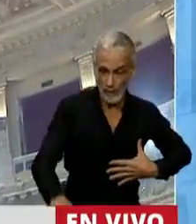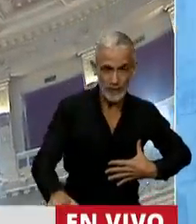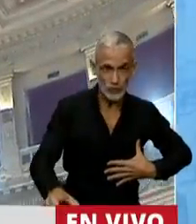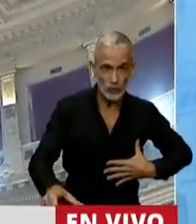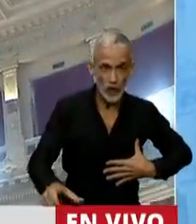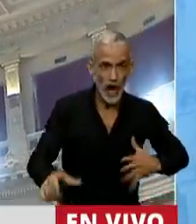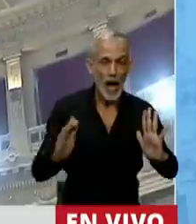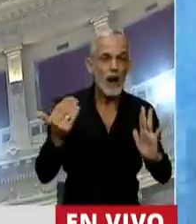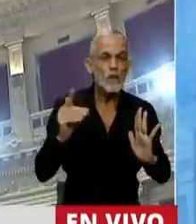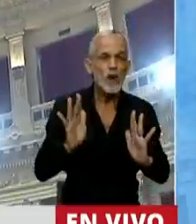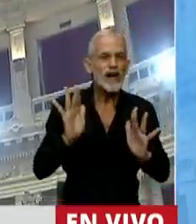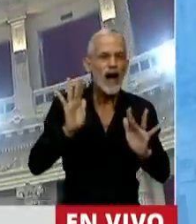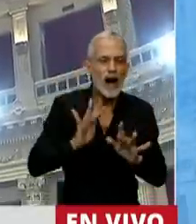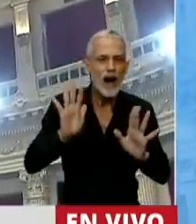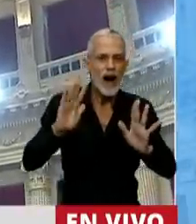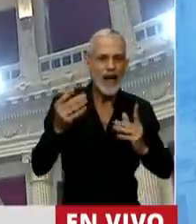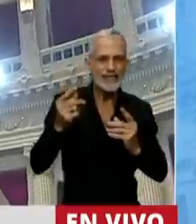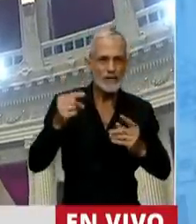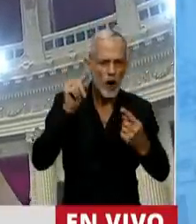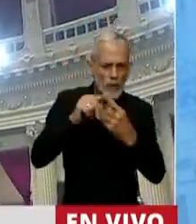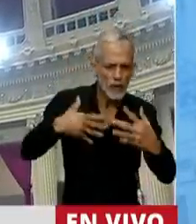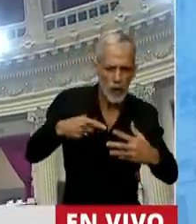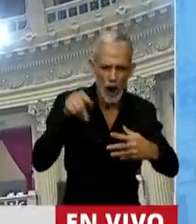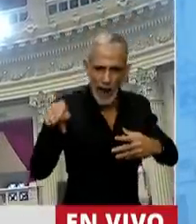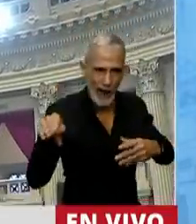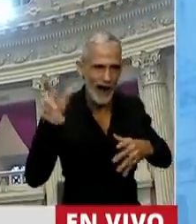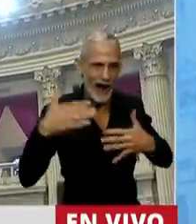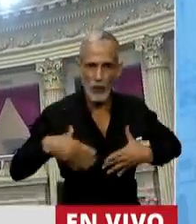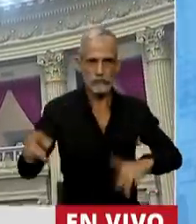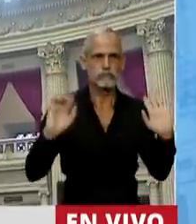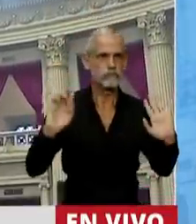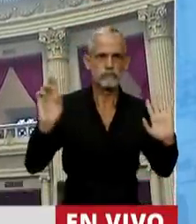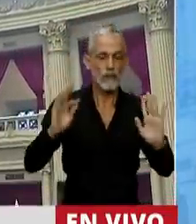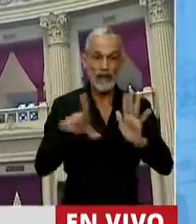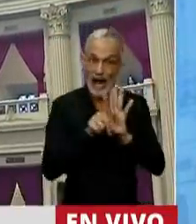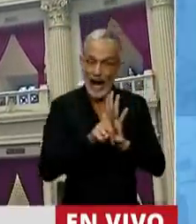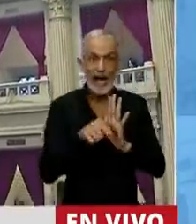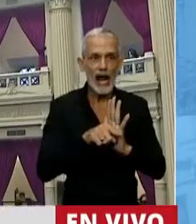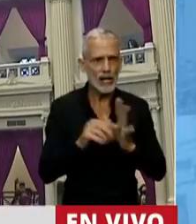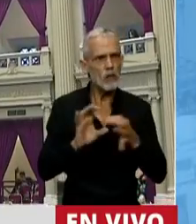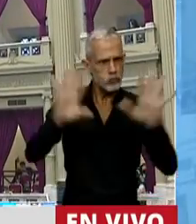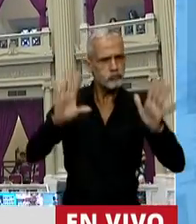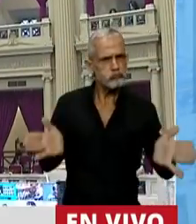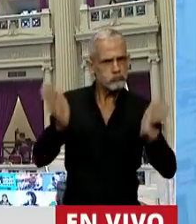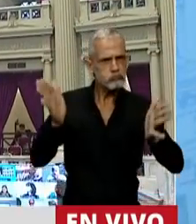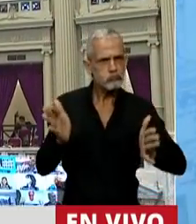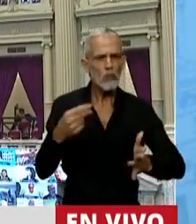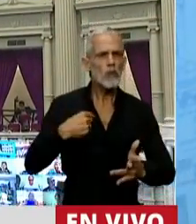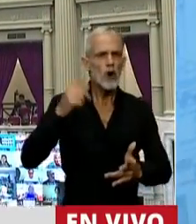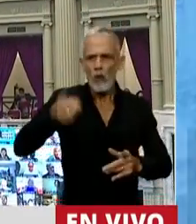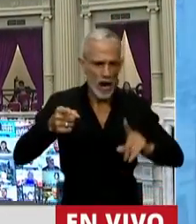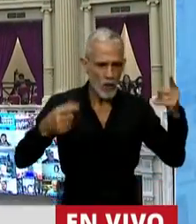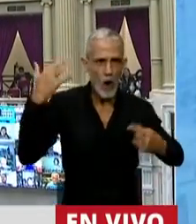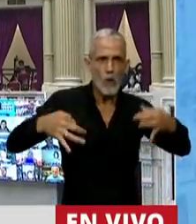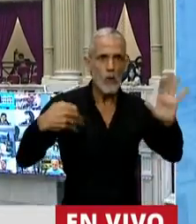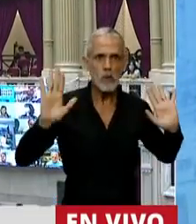no puede ser objeto de ningún propósito. Y es por ello que esta ley es profundamente liberal. Porque no obliga a nadie